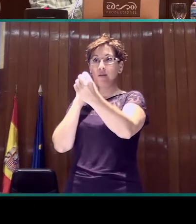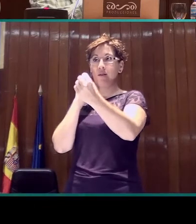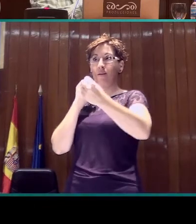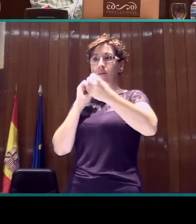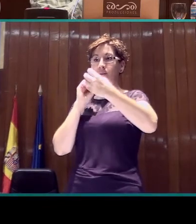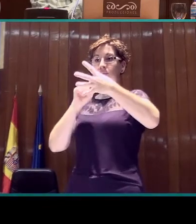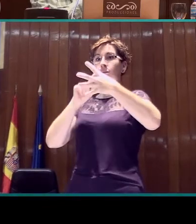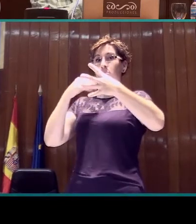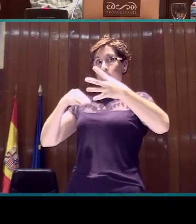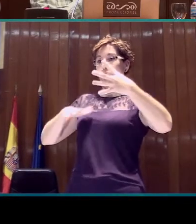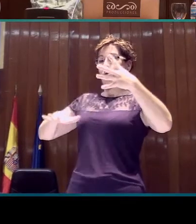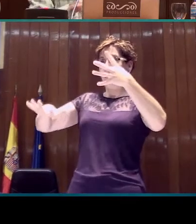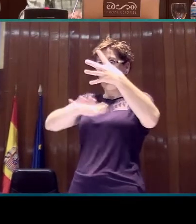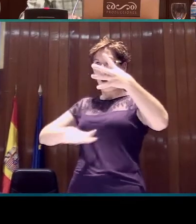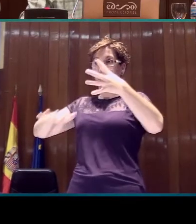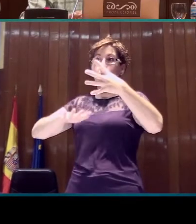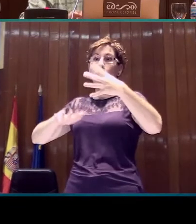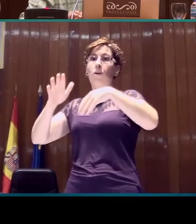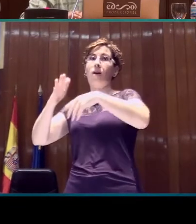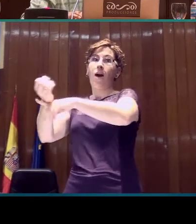el espacio, el signo lista.